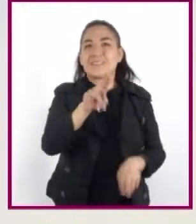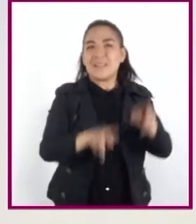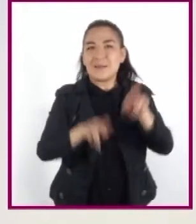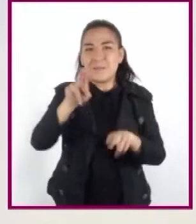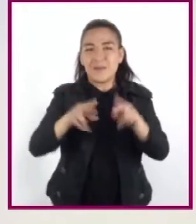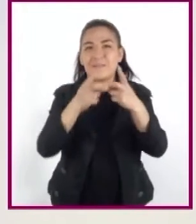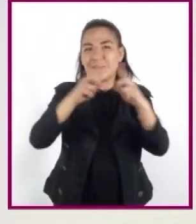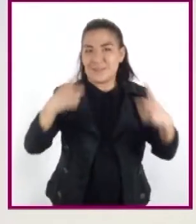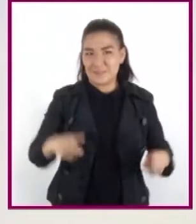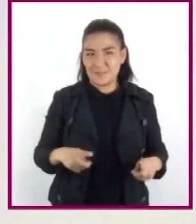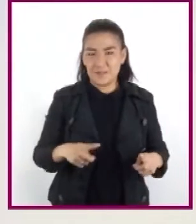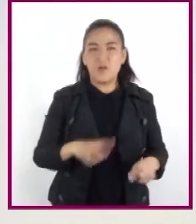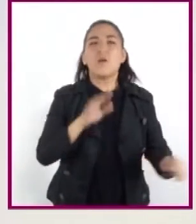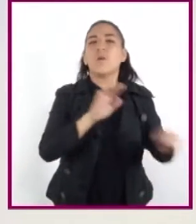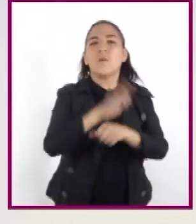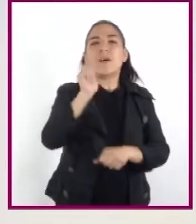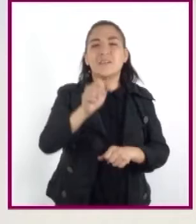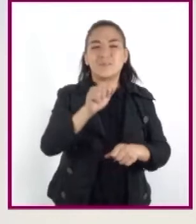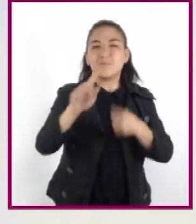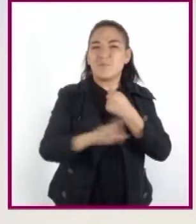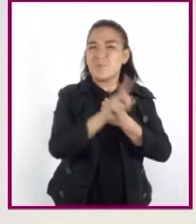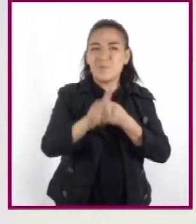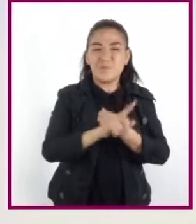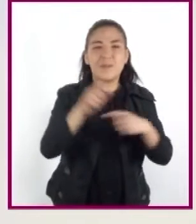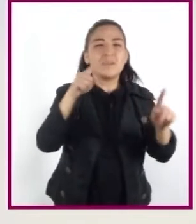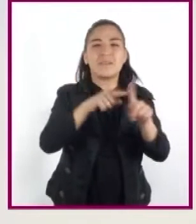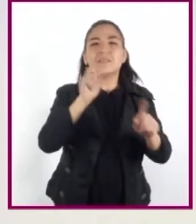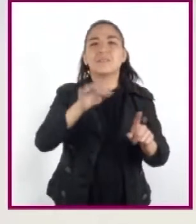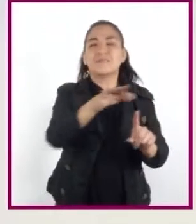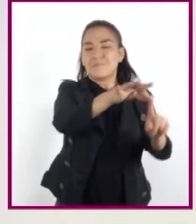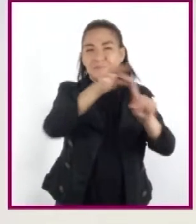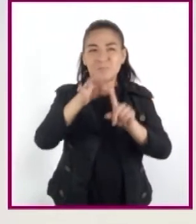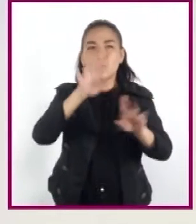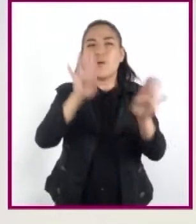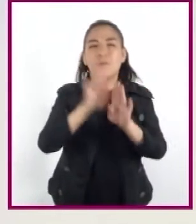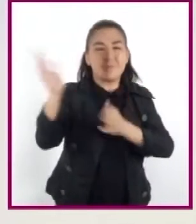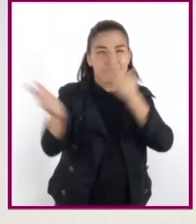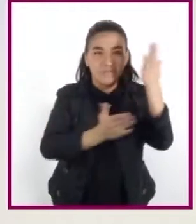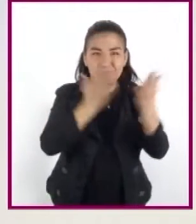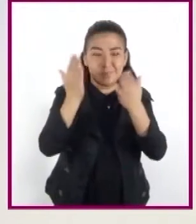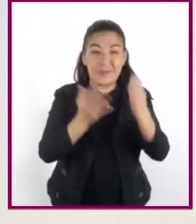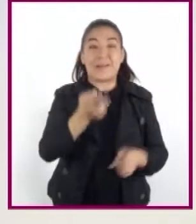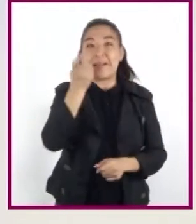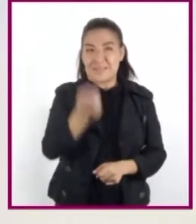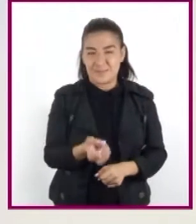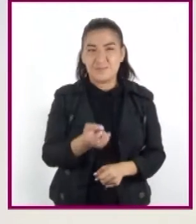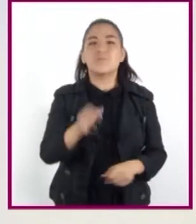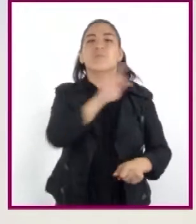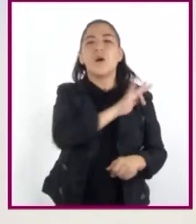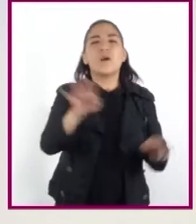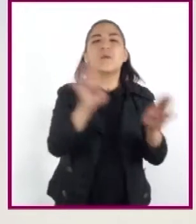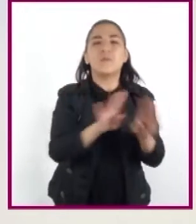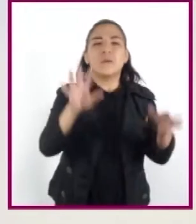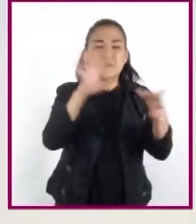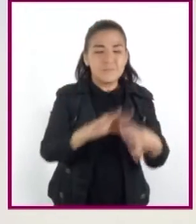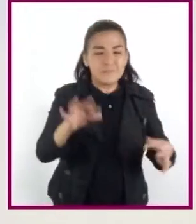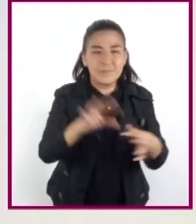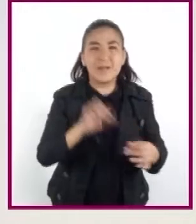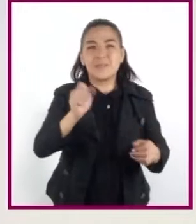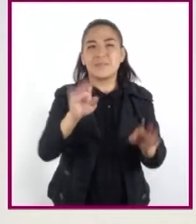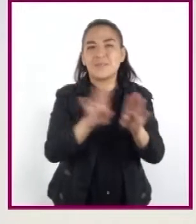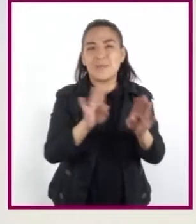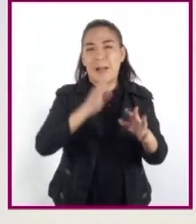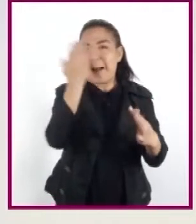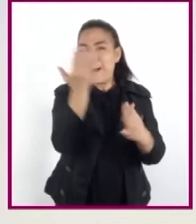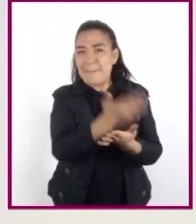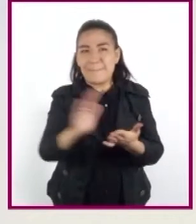Parte medular del problema es la elección de la unidad de análisis. En efecto, se puede periodizar por separado la historia